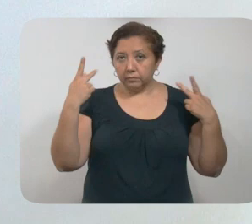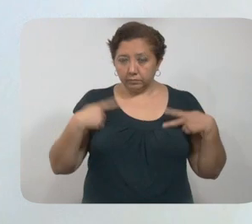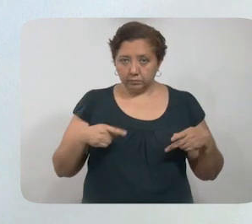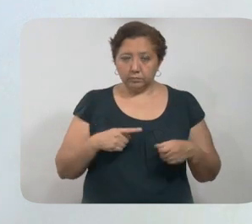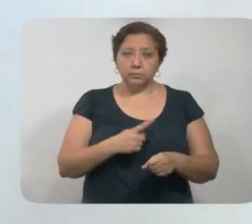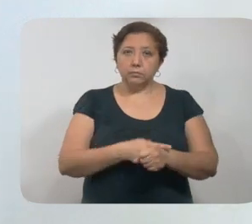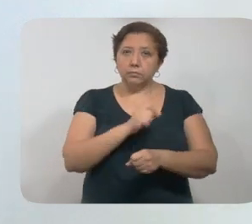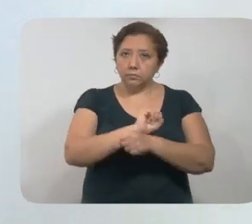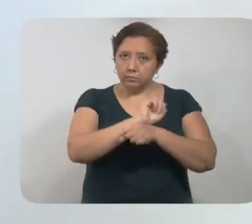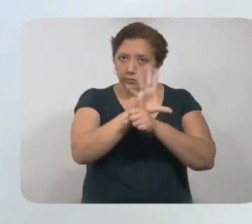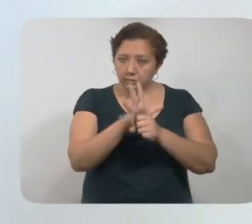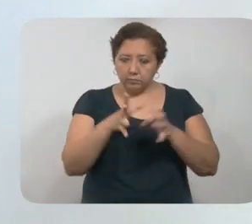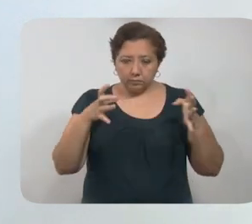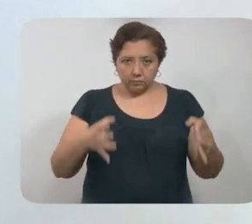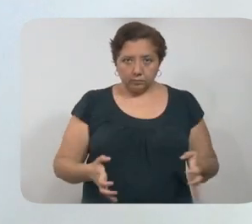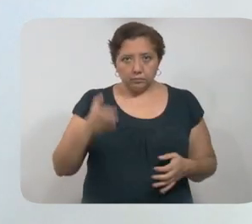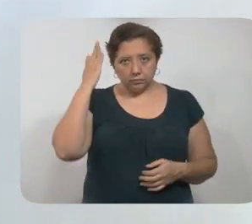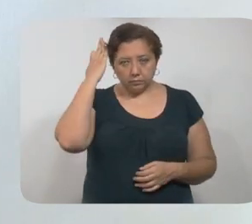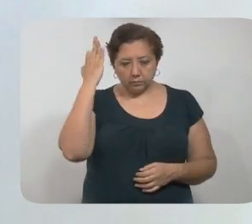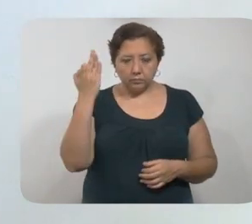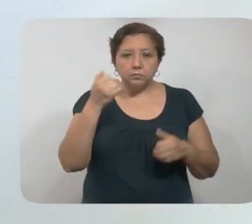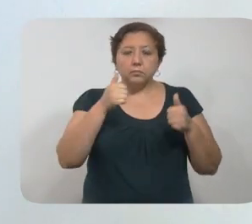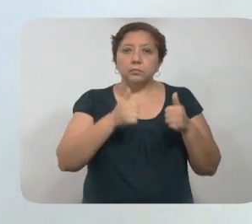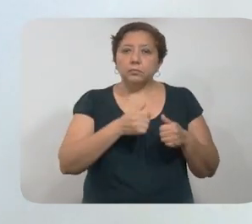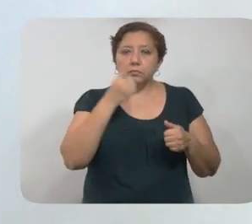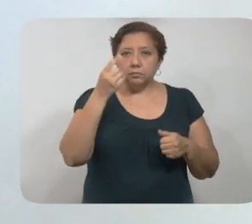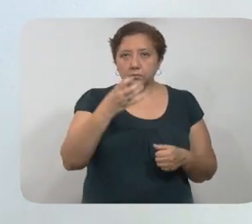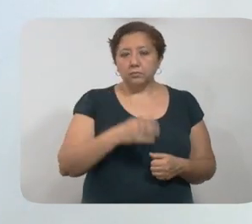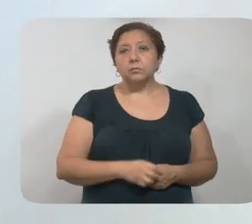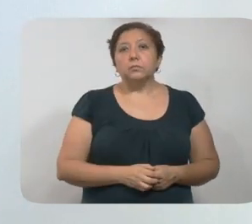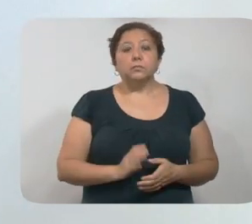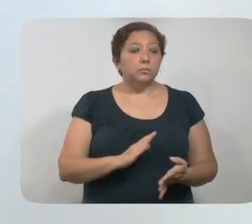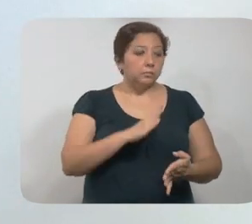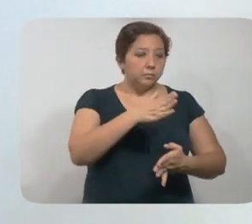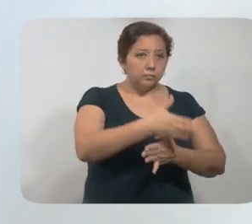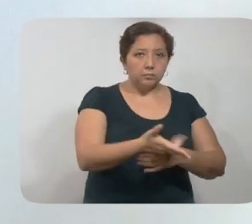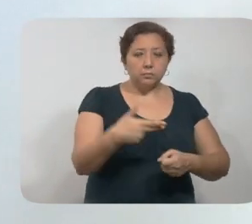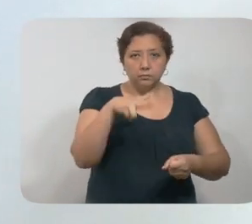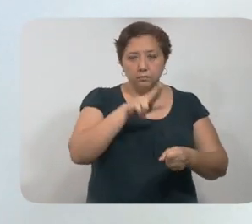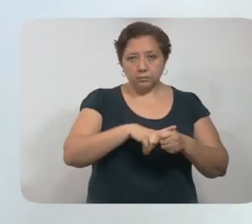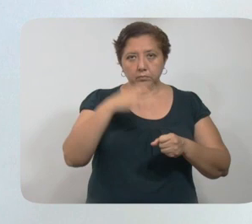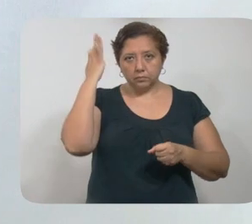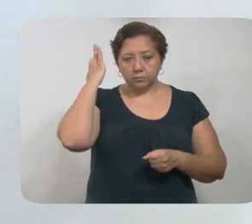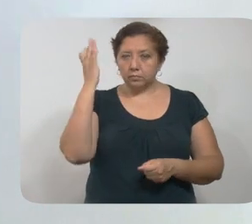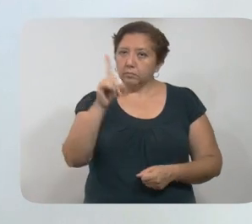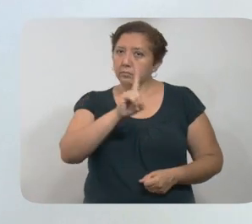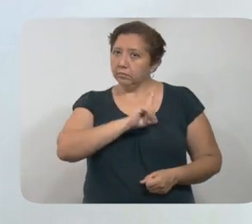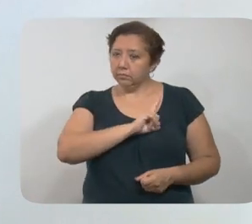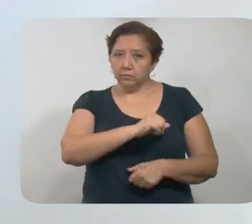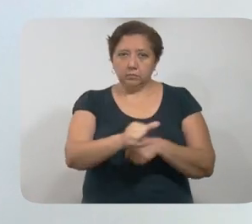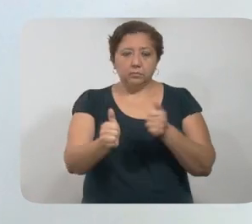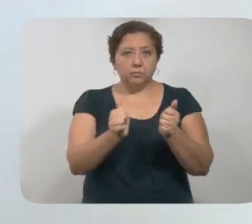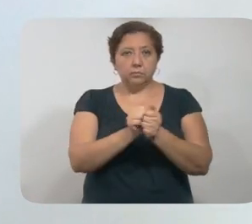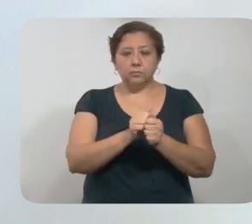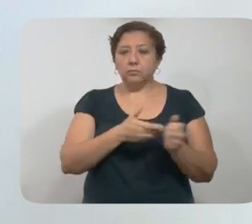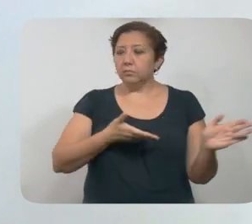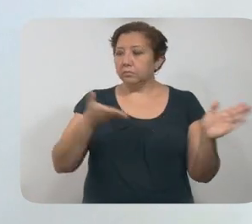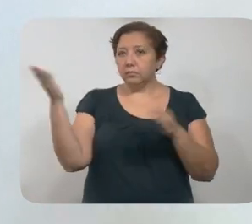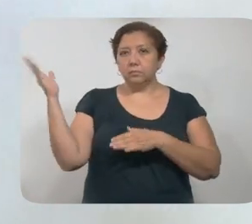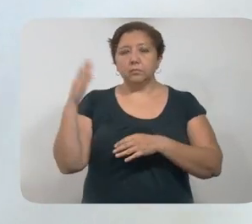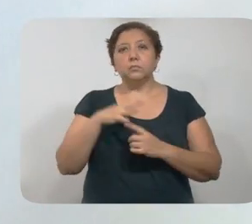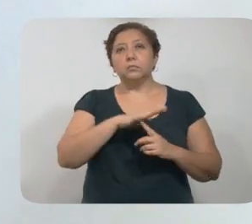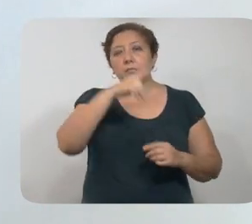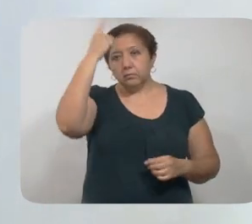con coronavirus que se encuentran en etapa de convalescencia. El acceso al hospital temporal será únicamente a través de un traslado en